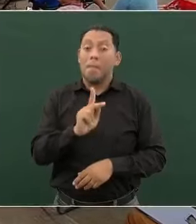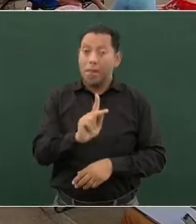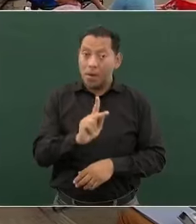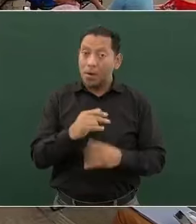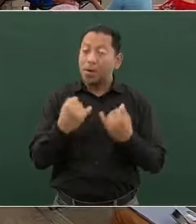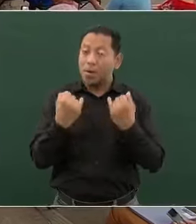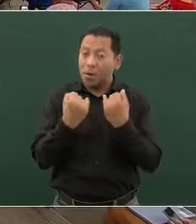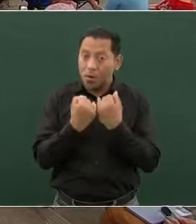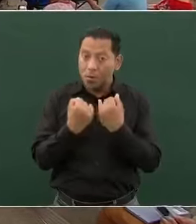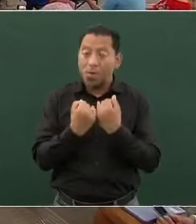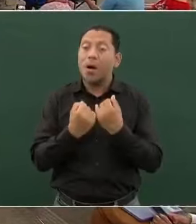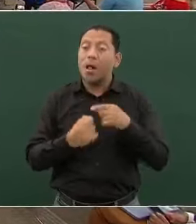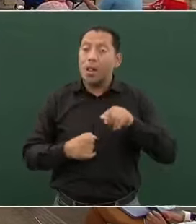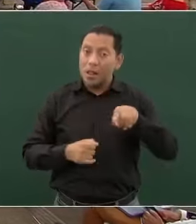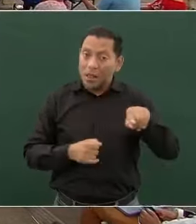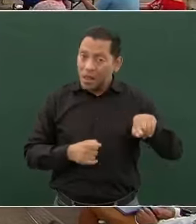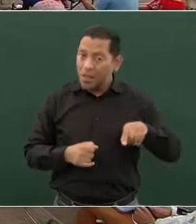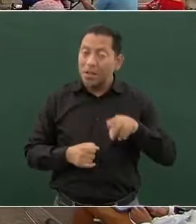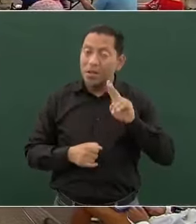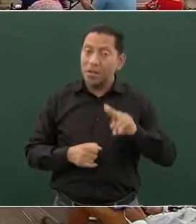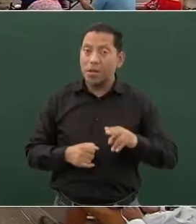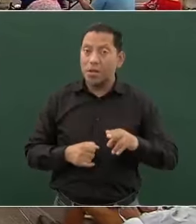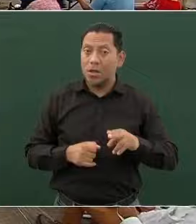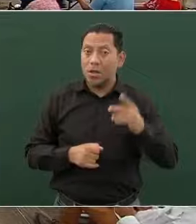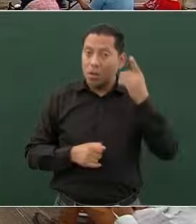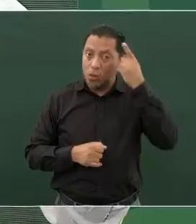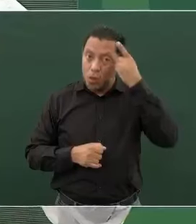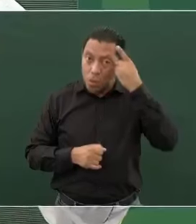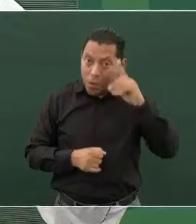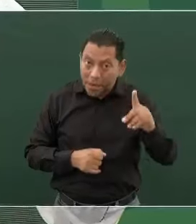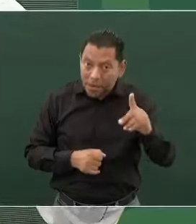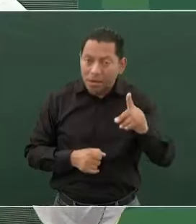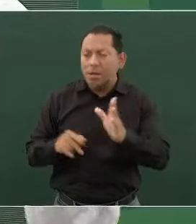son dueños de medios.